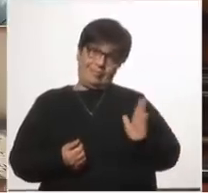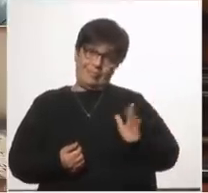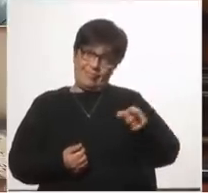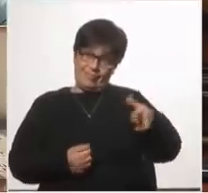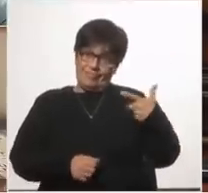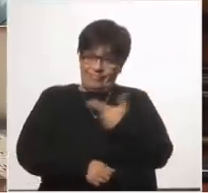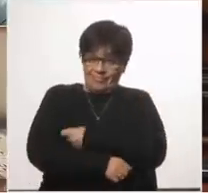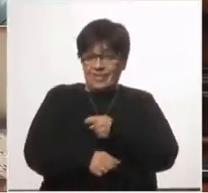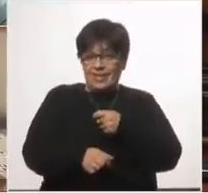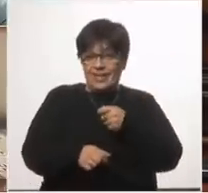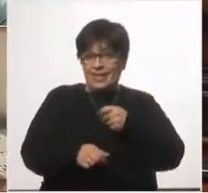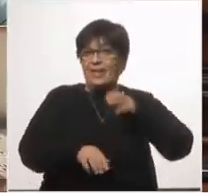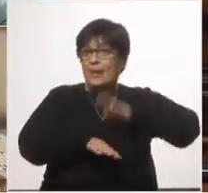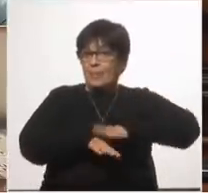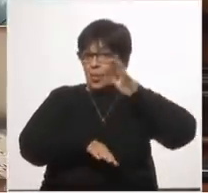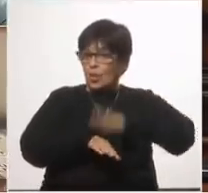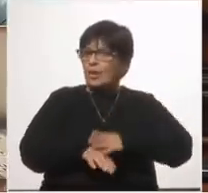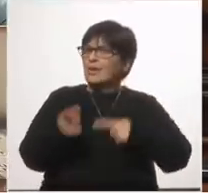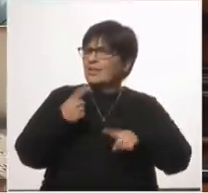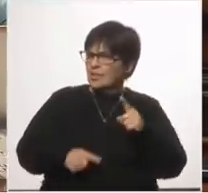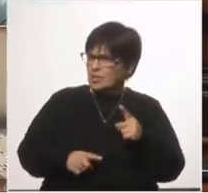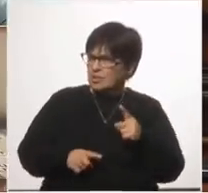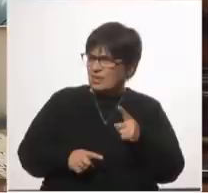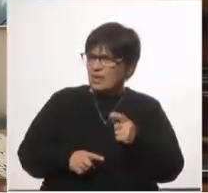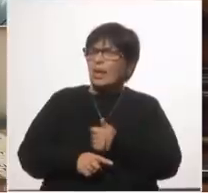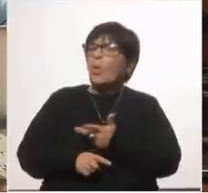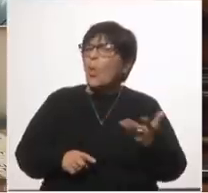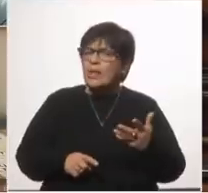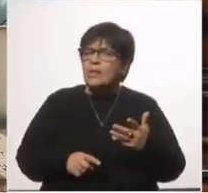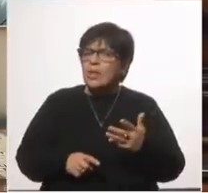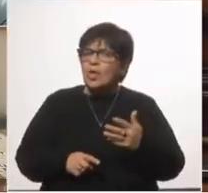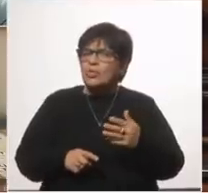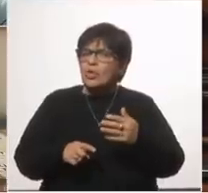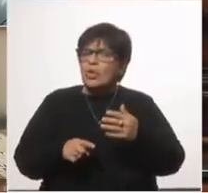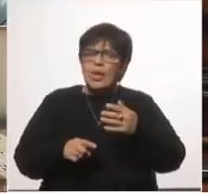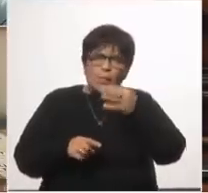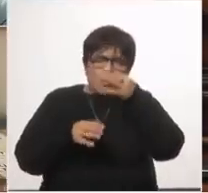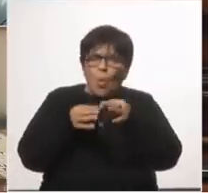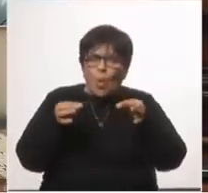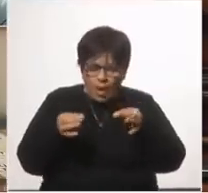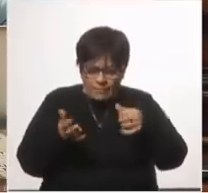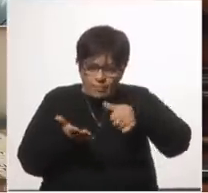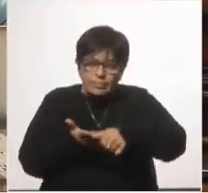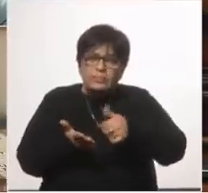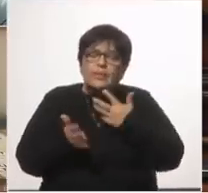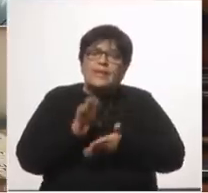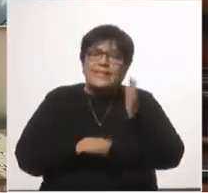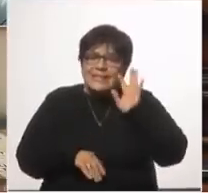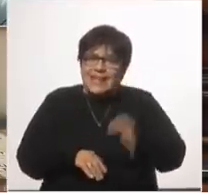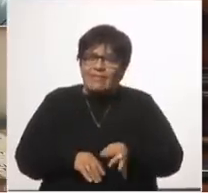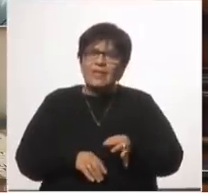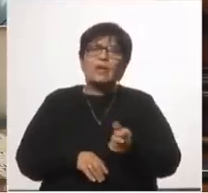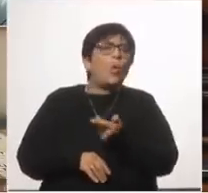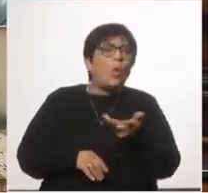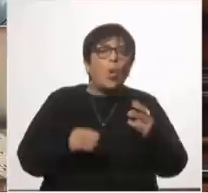vacunación entonces preguntamos cuántas pruebas son antigénicos en el total de pruebas cómo se están contabilizando las pruebas